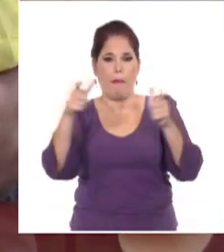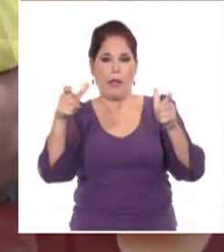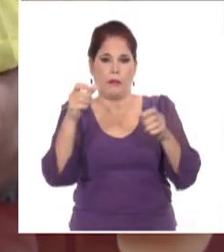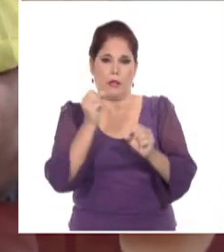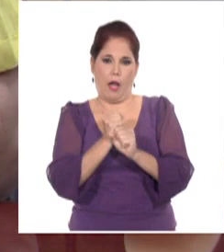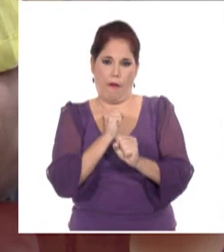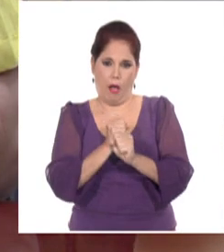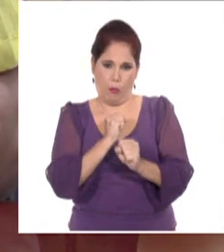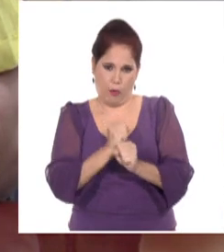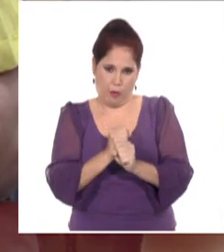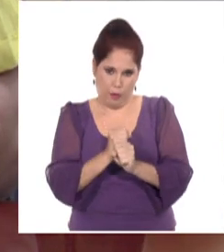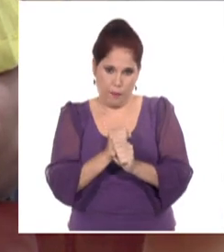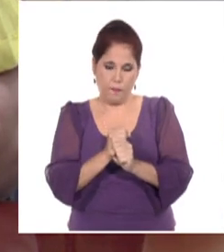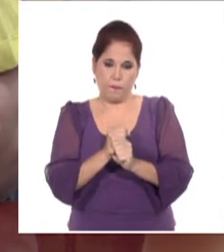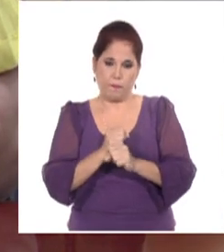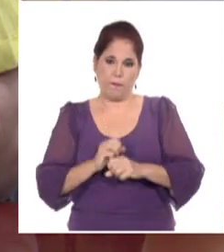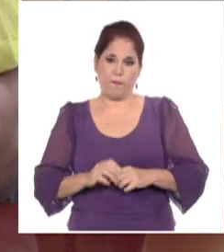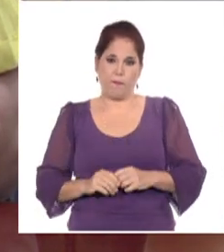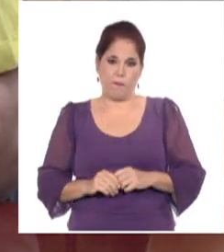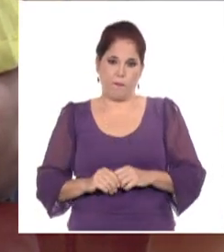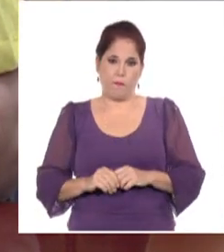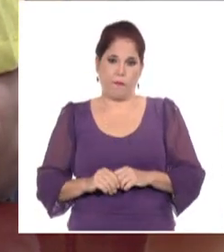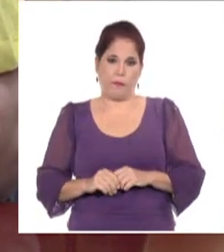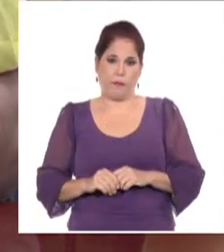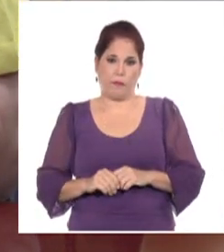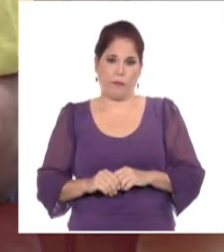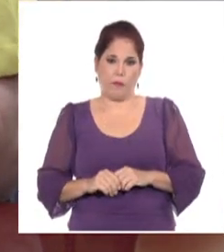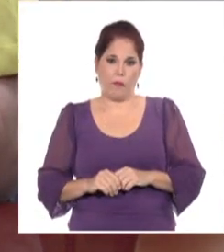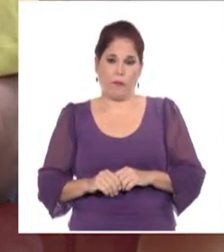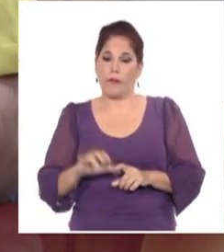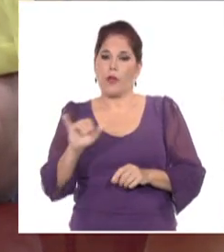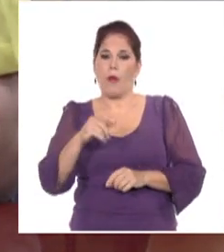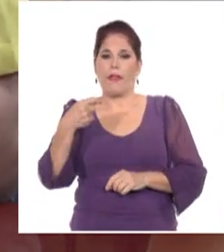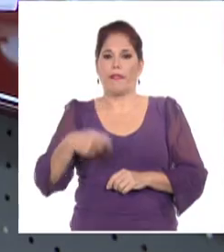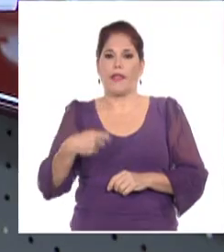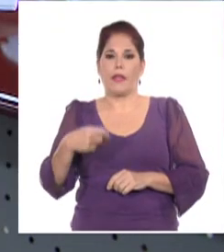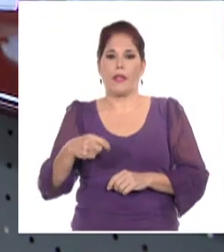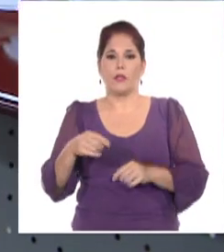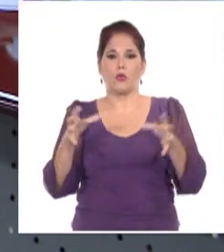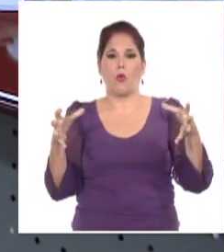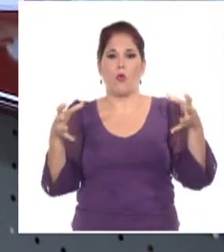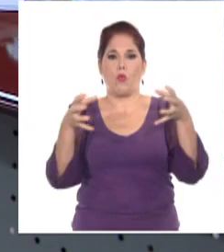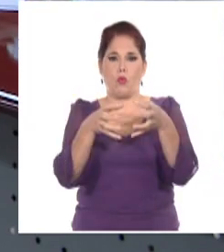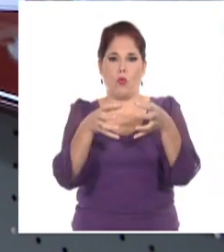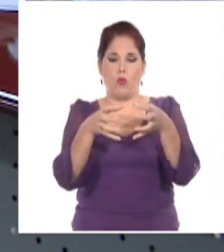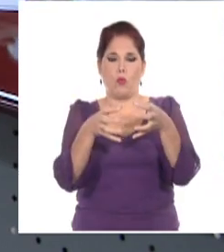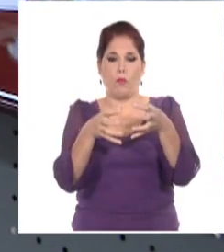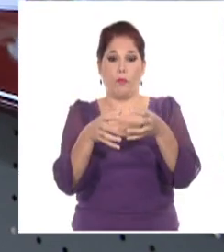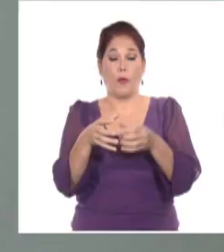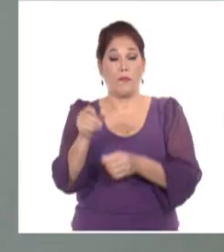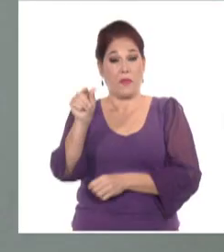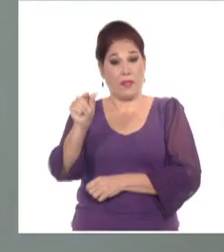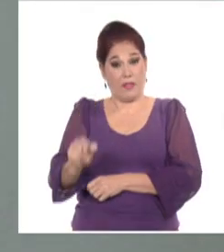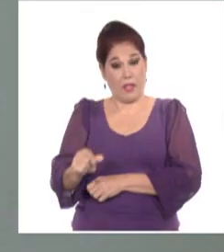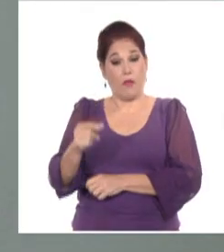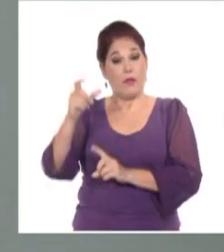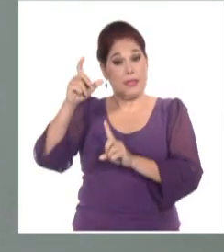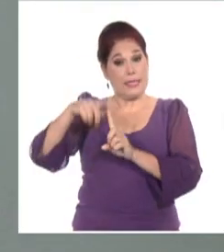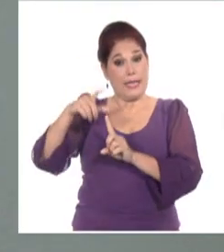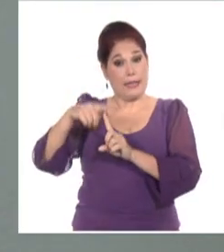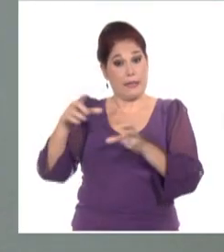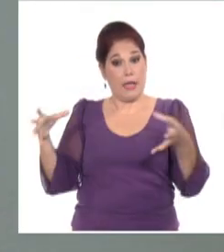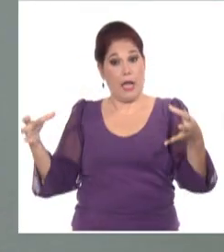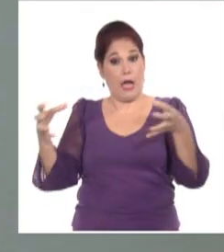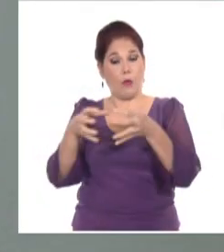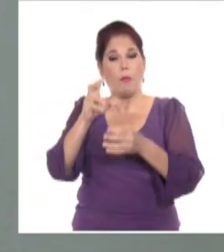a la negociación colectiva. Ávila Góngora precisó que la CTC agrupa a